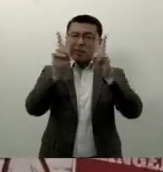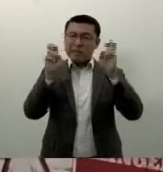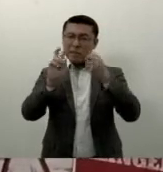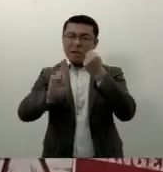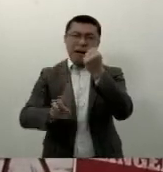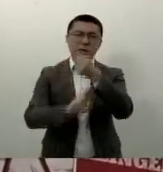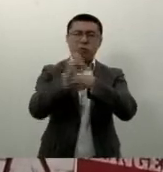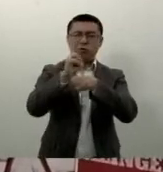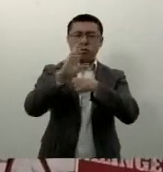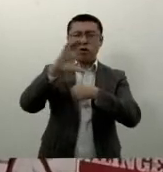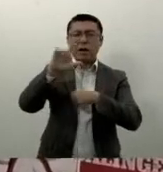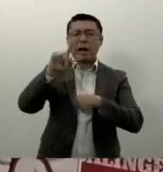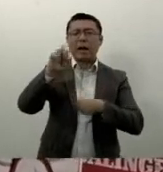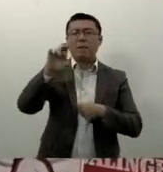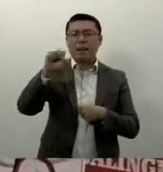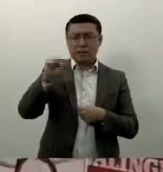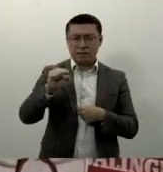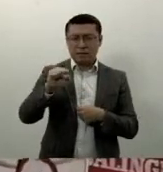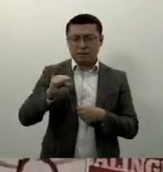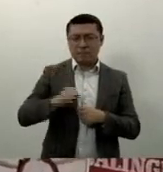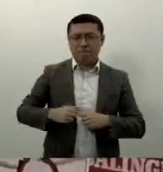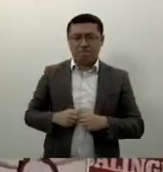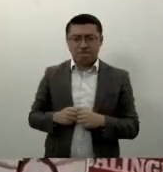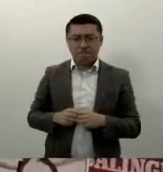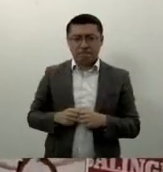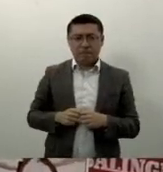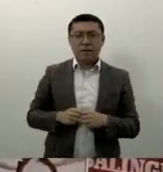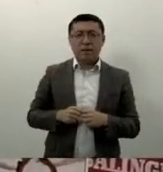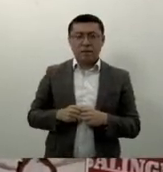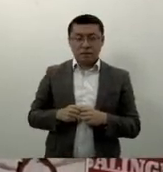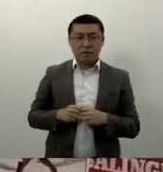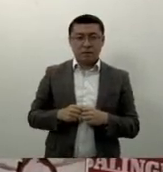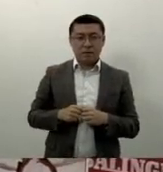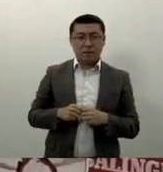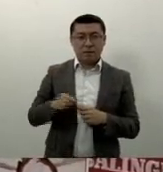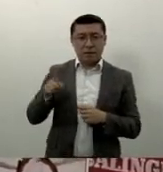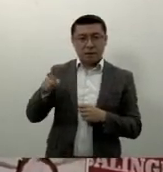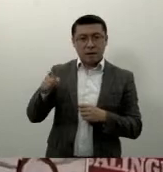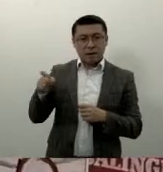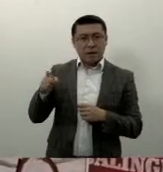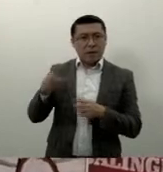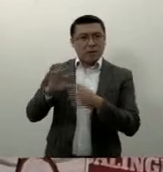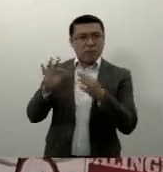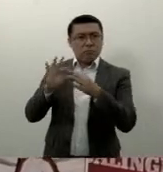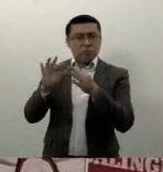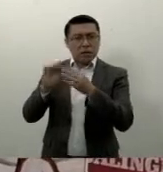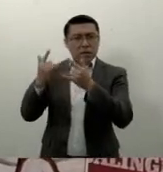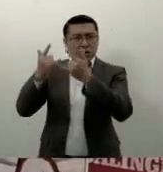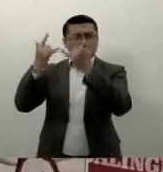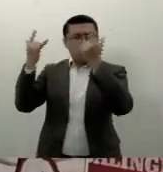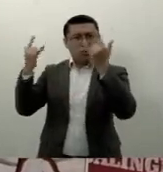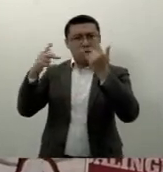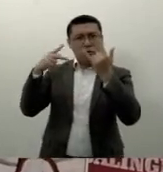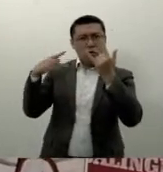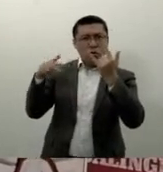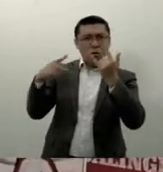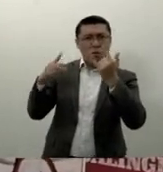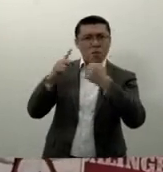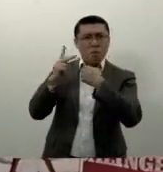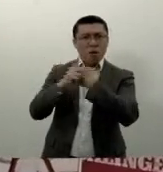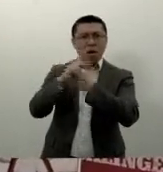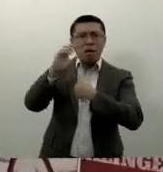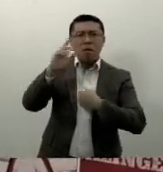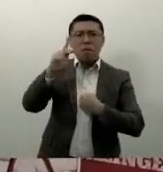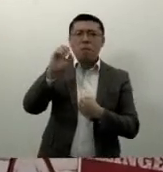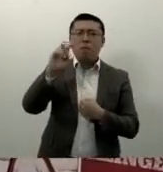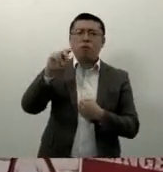los claveles. Su manera de fundir la historia de Portugal con la personalidad de los personajes que la viven